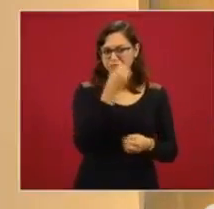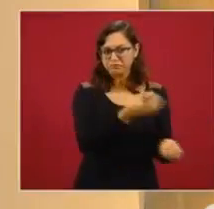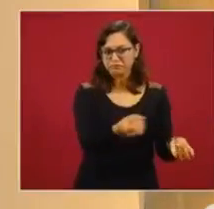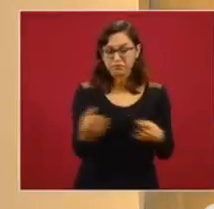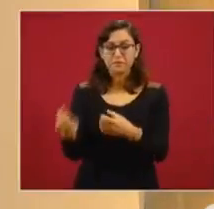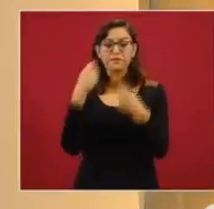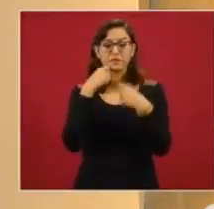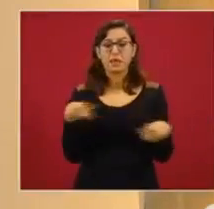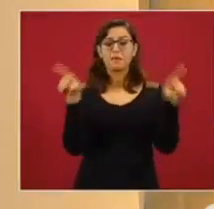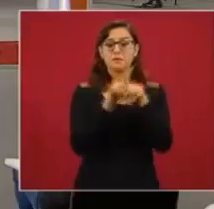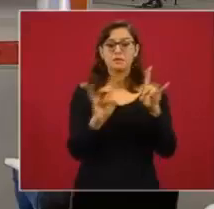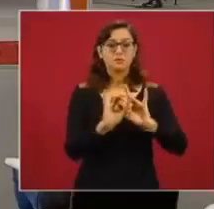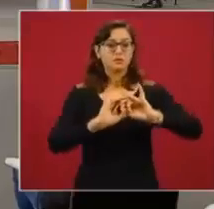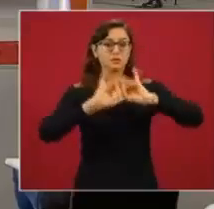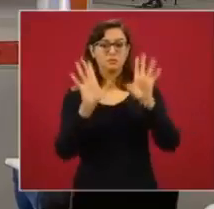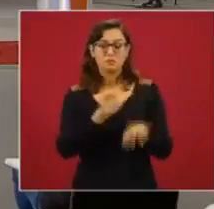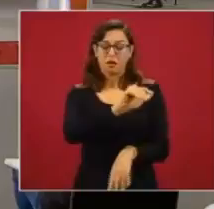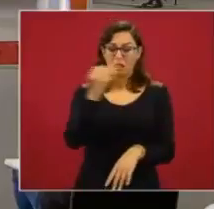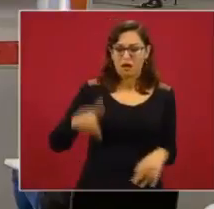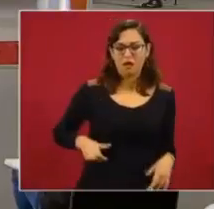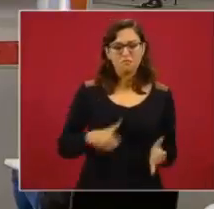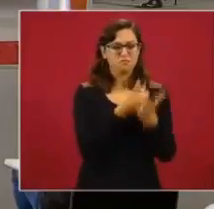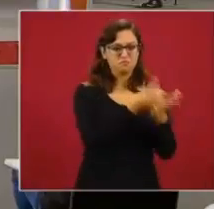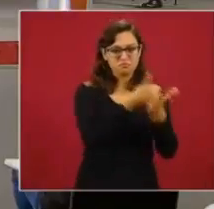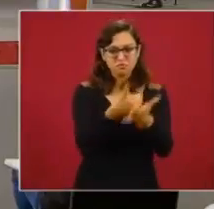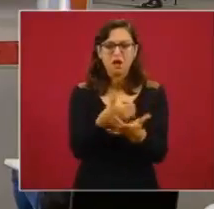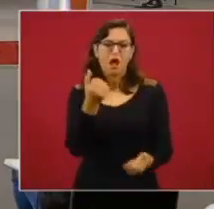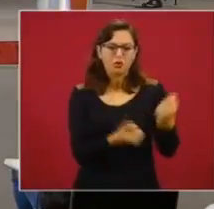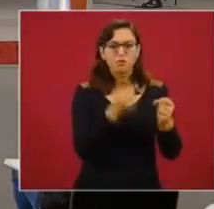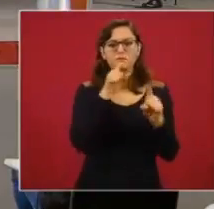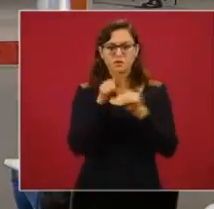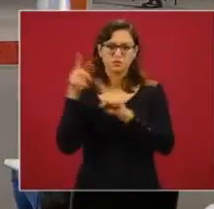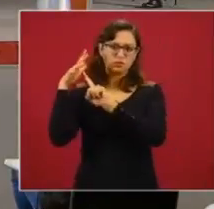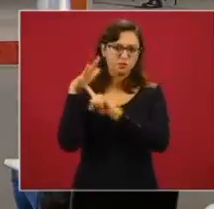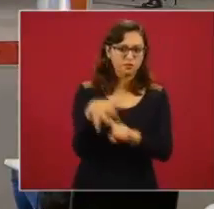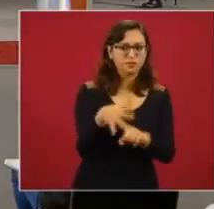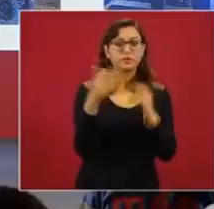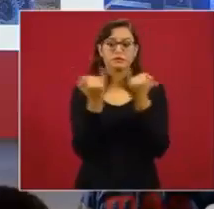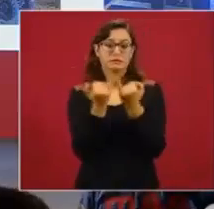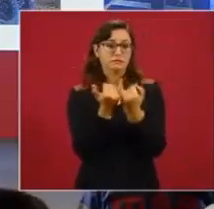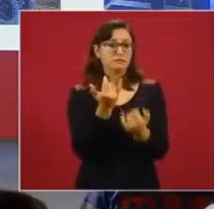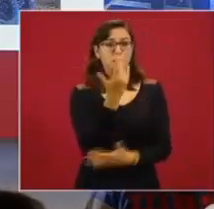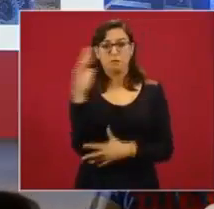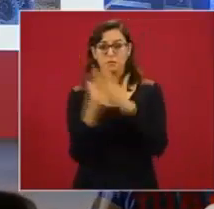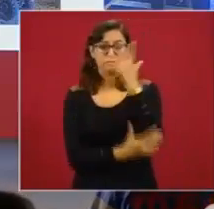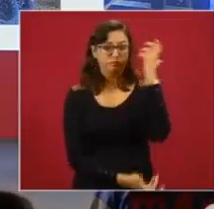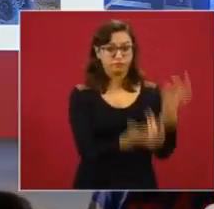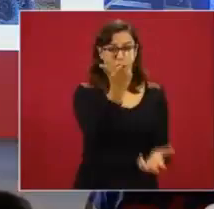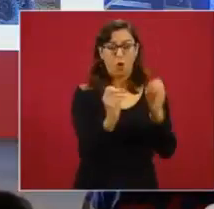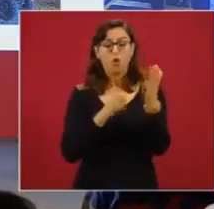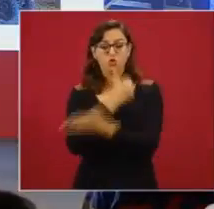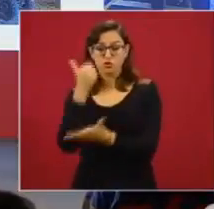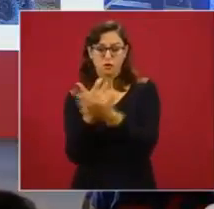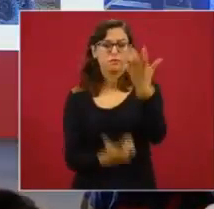accidentes aéreos y terrestres, el combate a incendios forestales y urbanos, atención a emergencias de